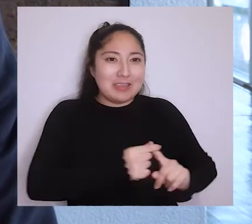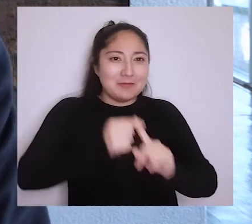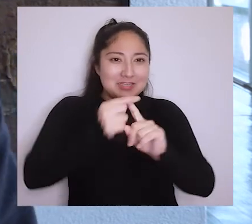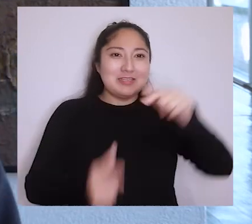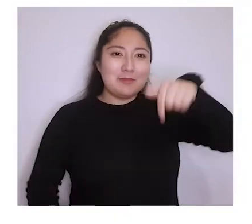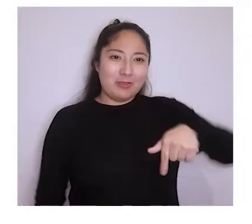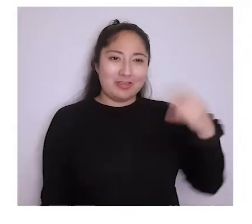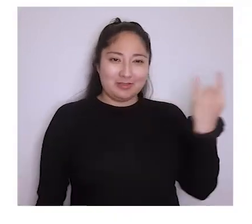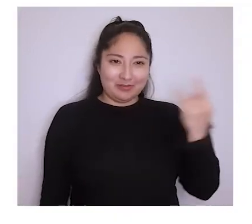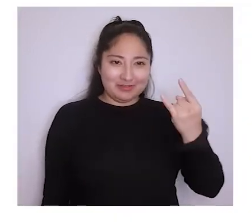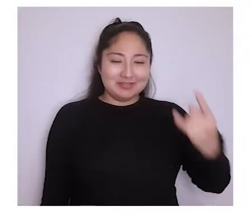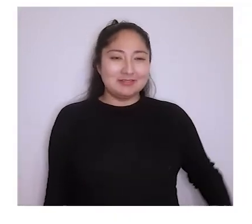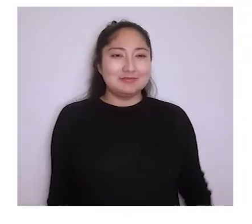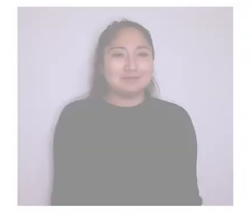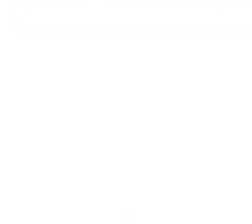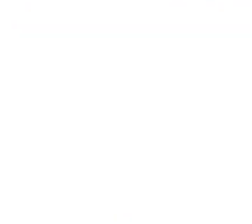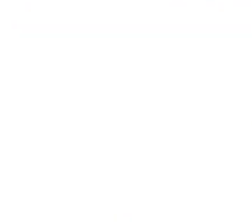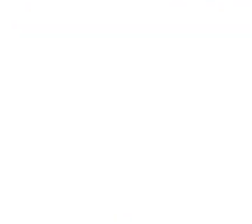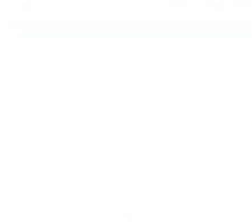estudios.